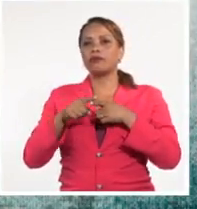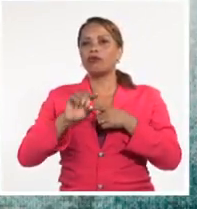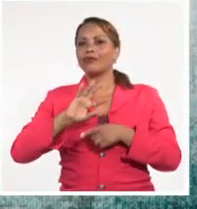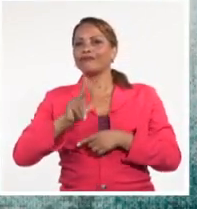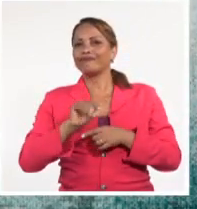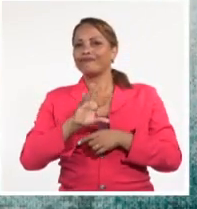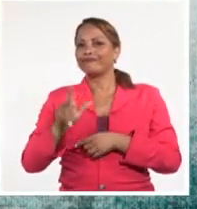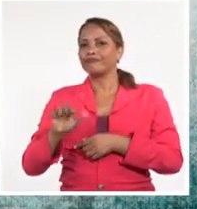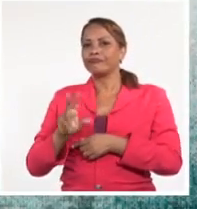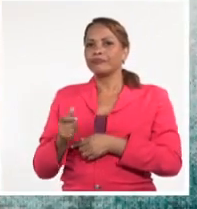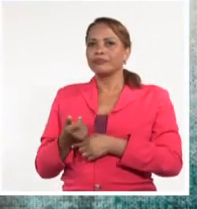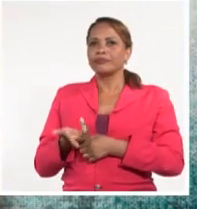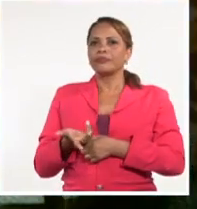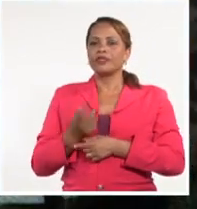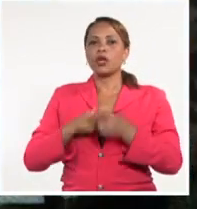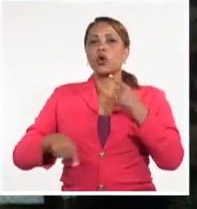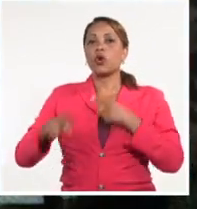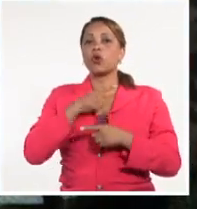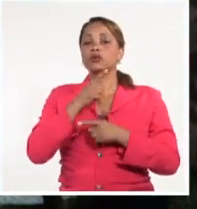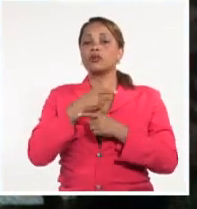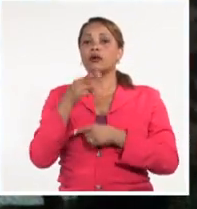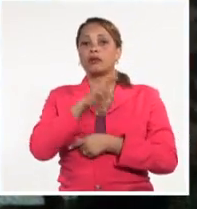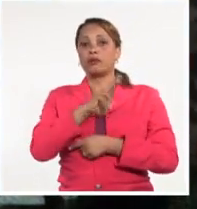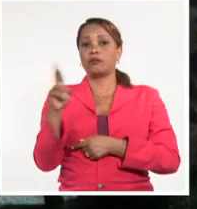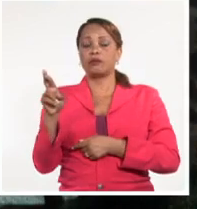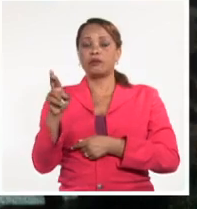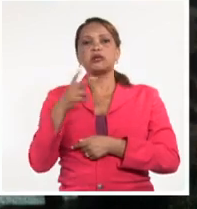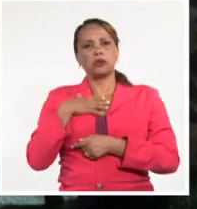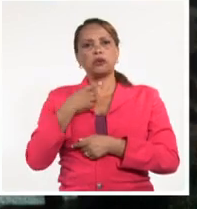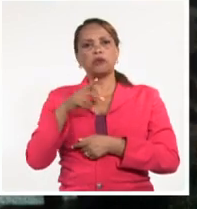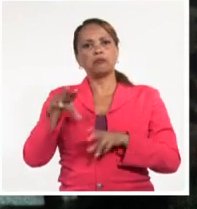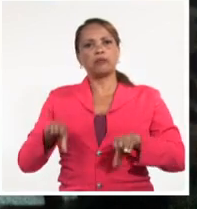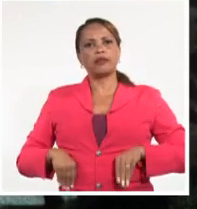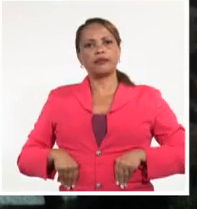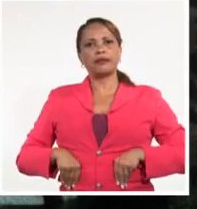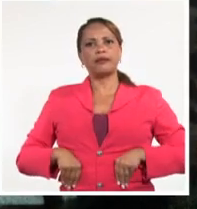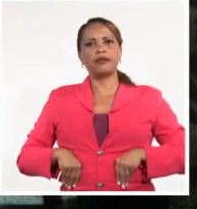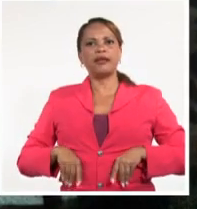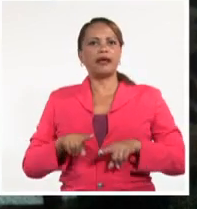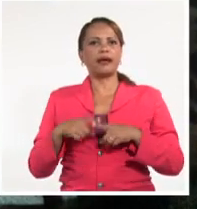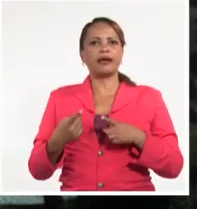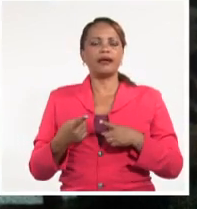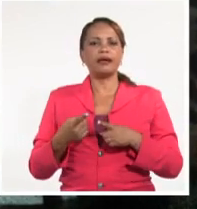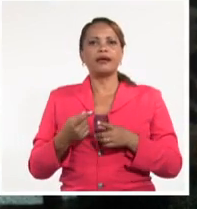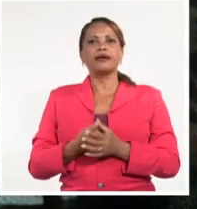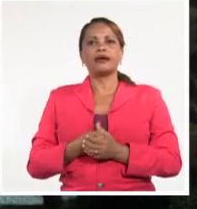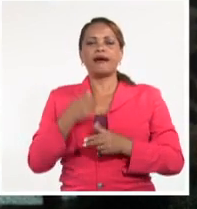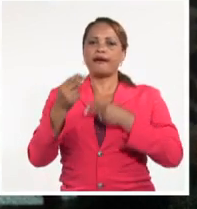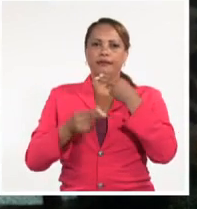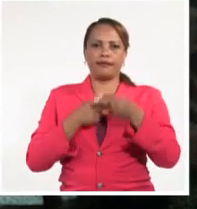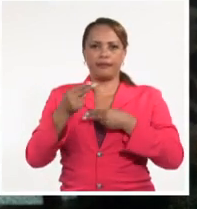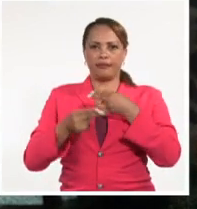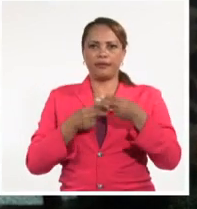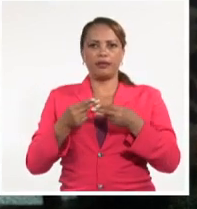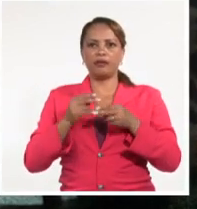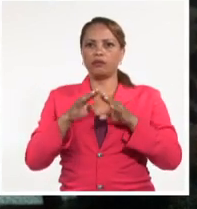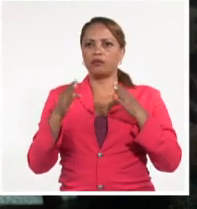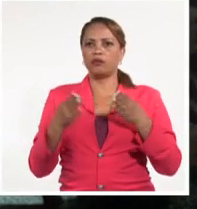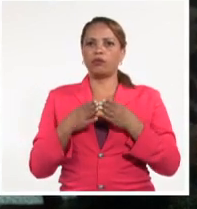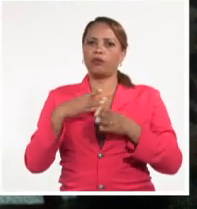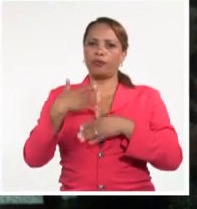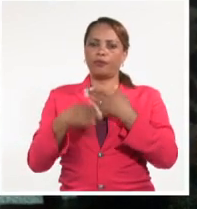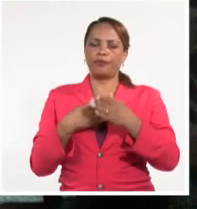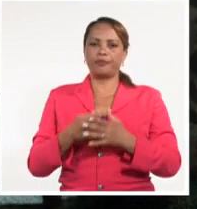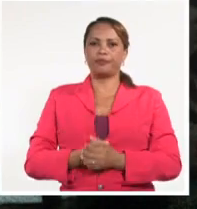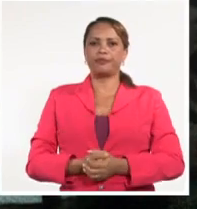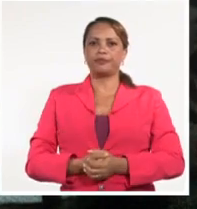contra revolucionarias y accedí a ocasionar esta fechoría.